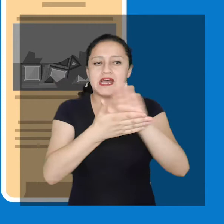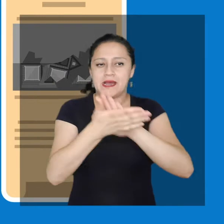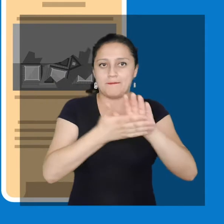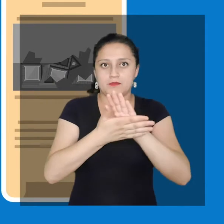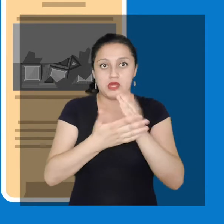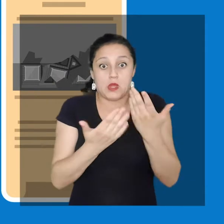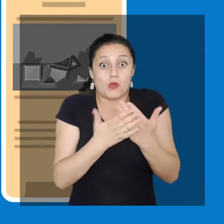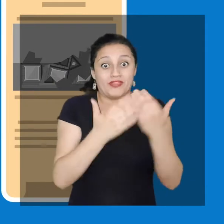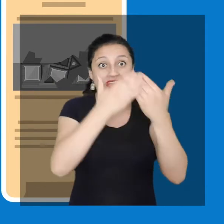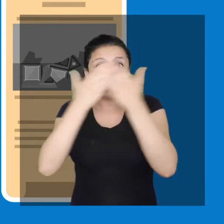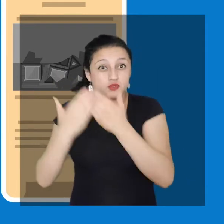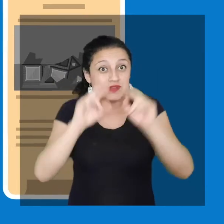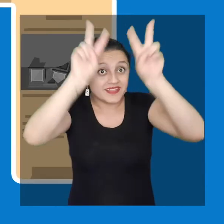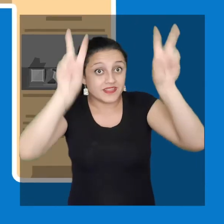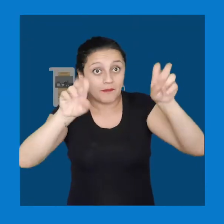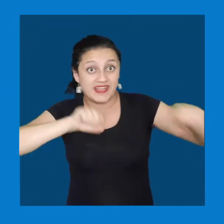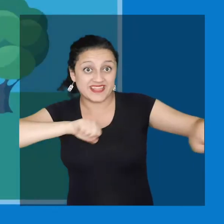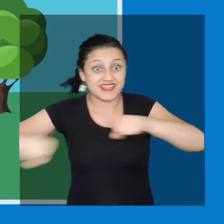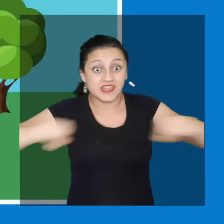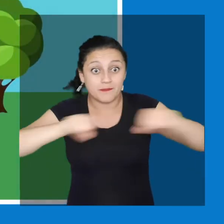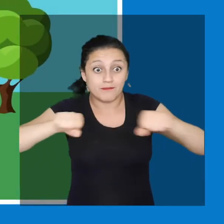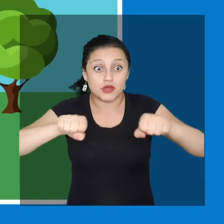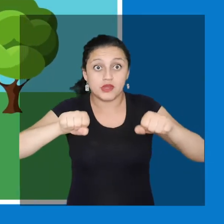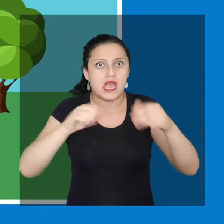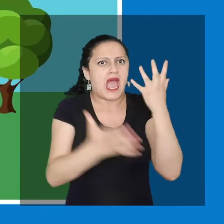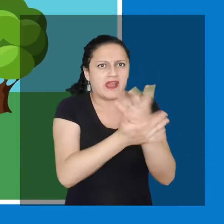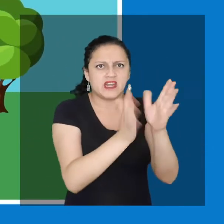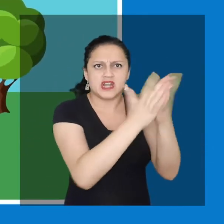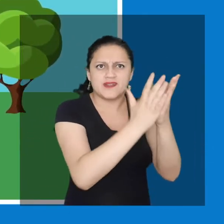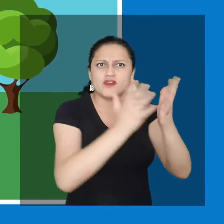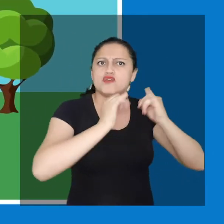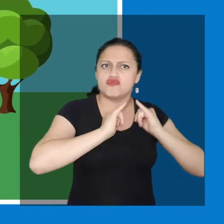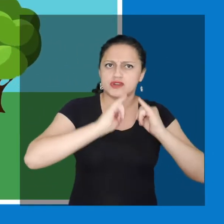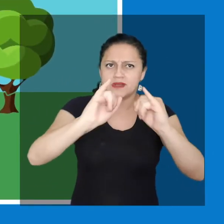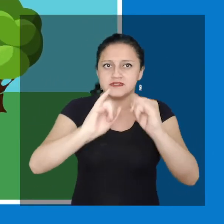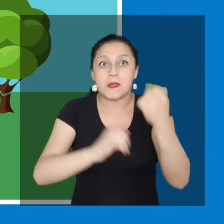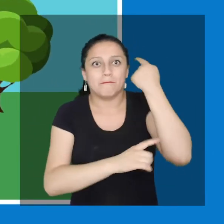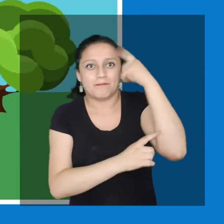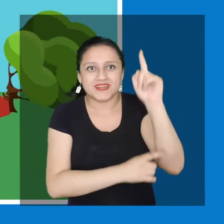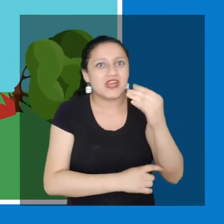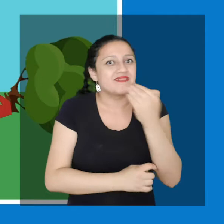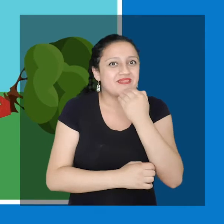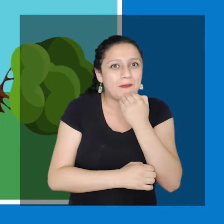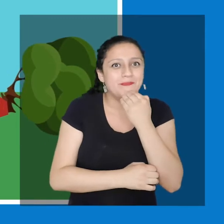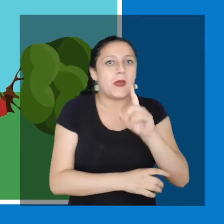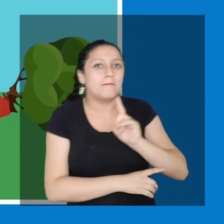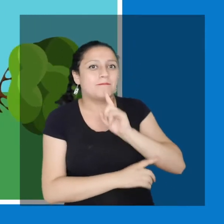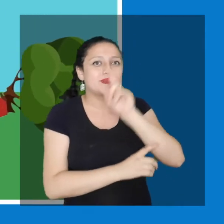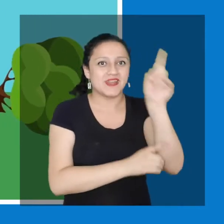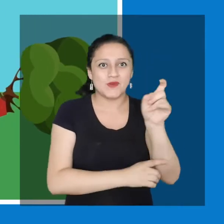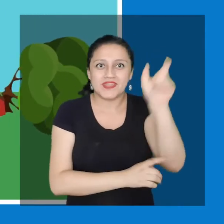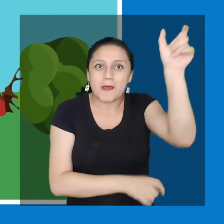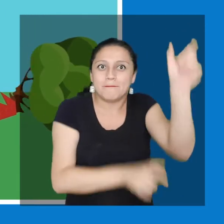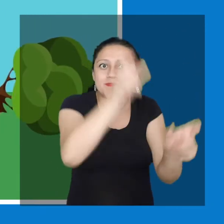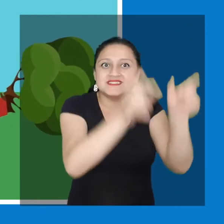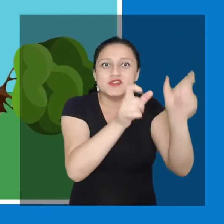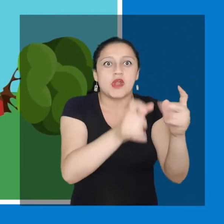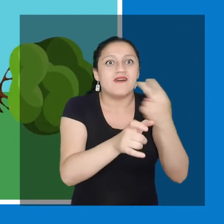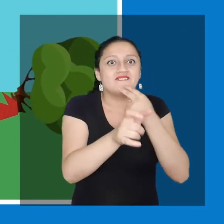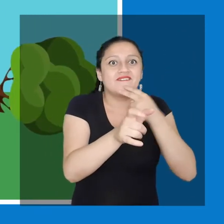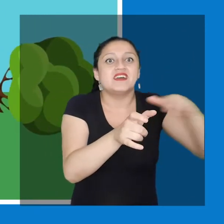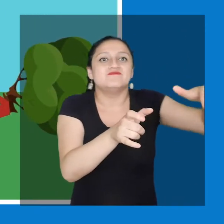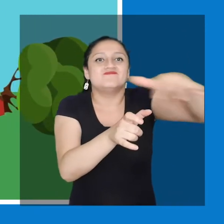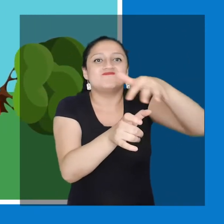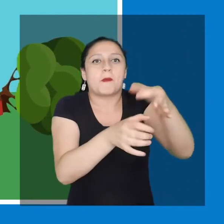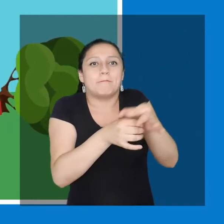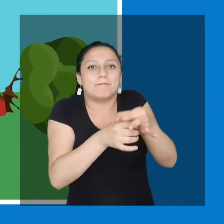institucionales, por ejemplo, para estudiar un terremoto antiguo en un pueblo alejado, se plantea la interrogante de si efectivamente